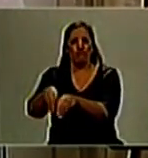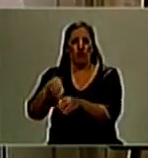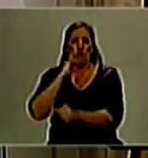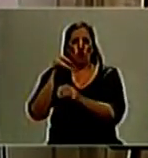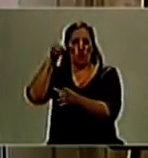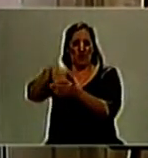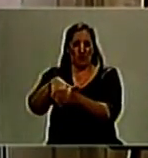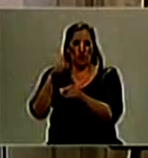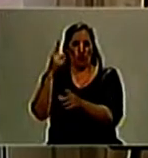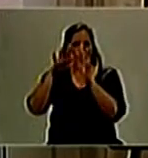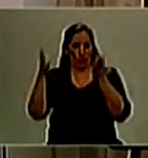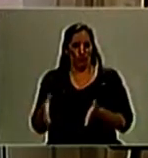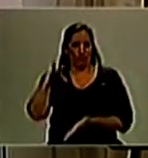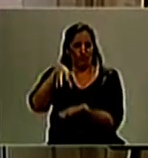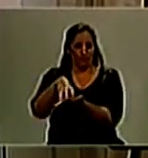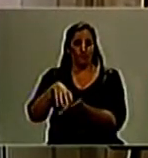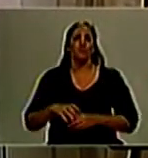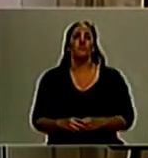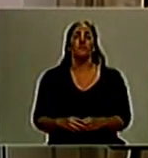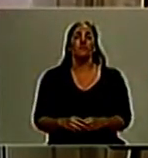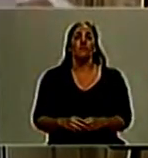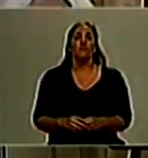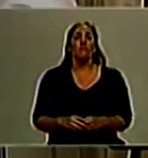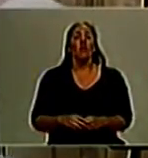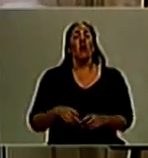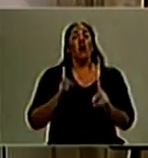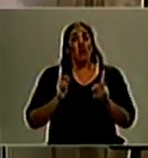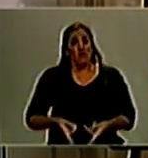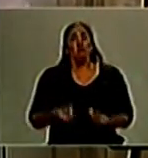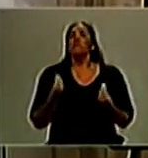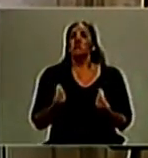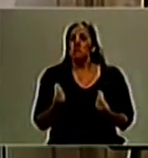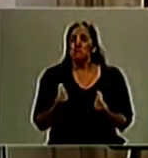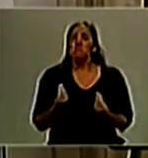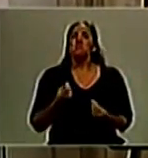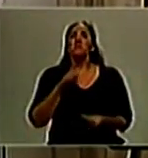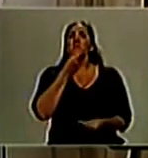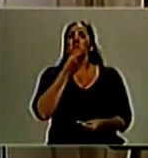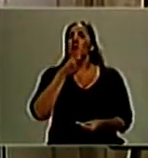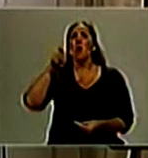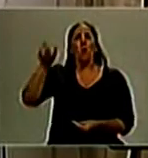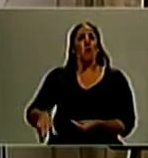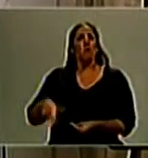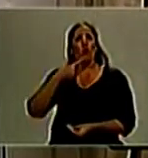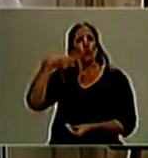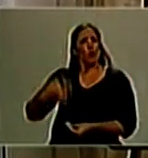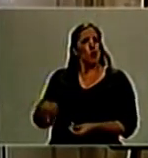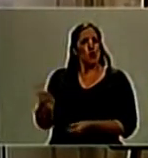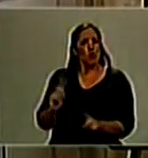establecen penalidades para quienes no cumplan con las disposiciones